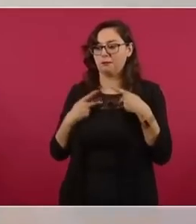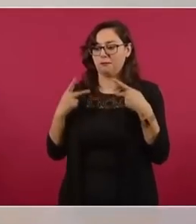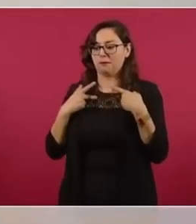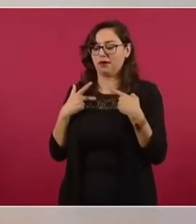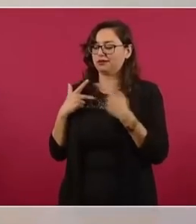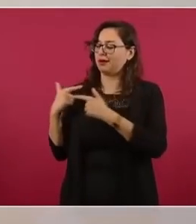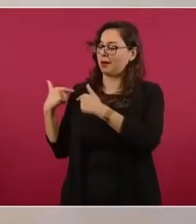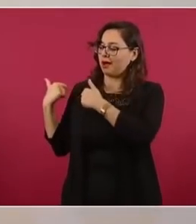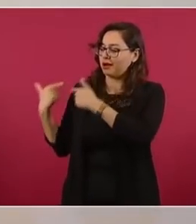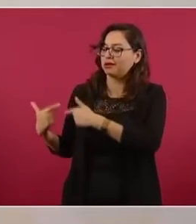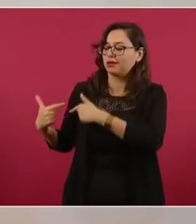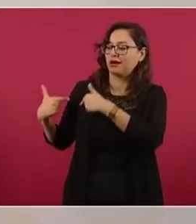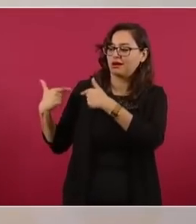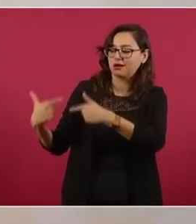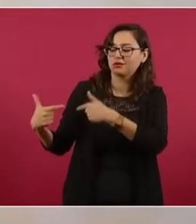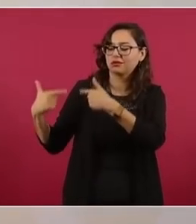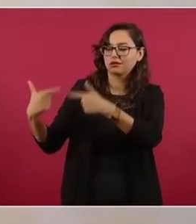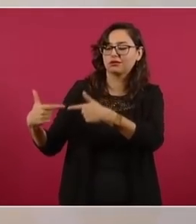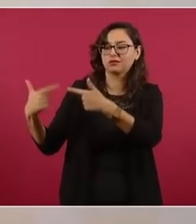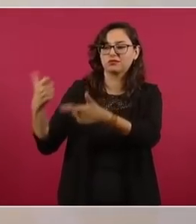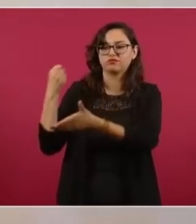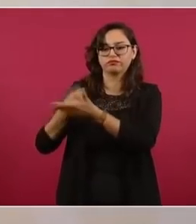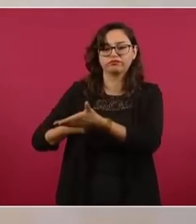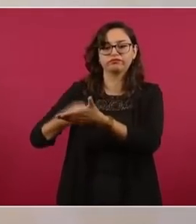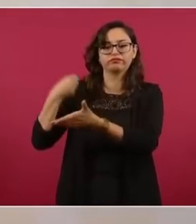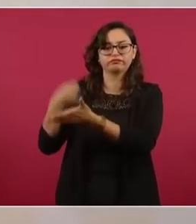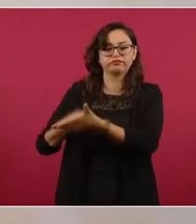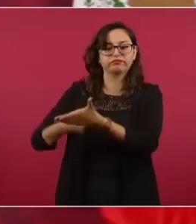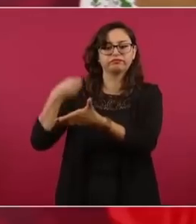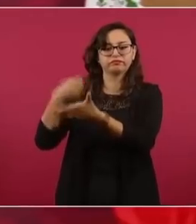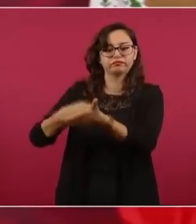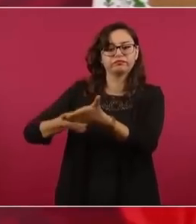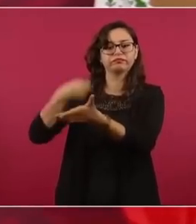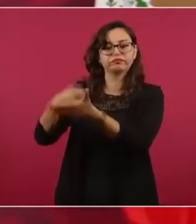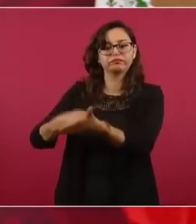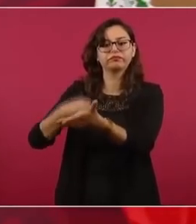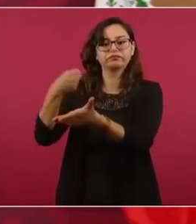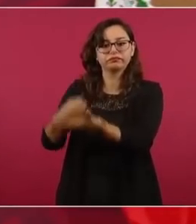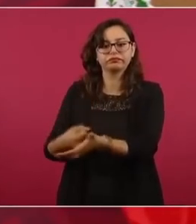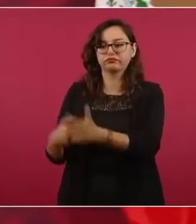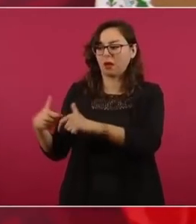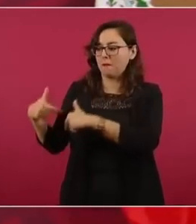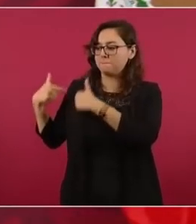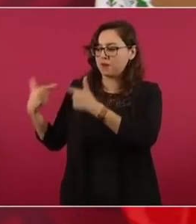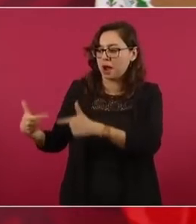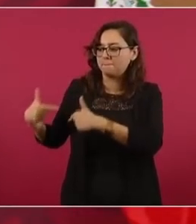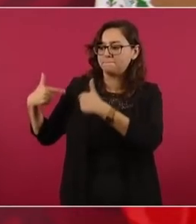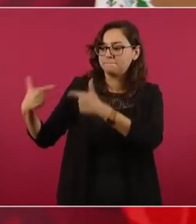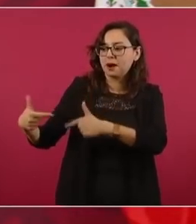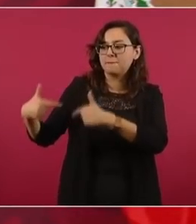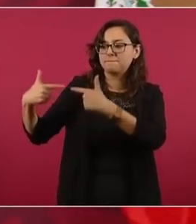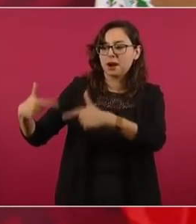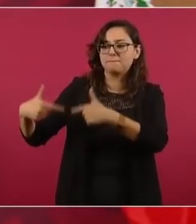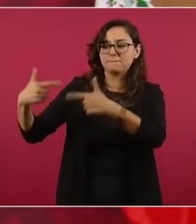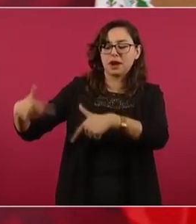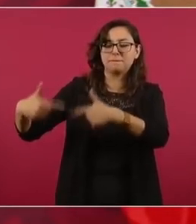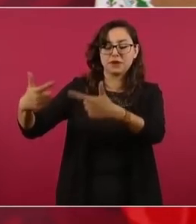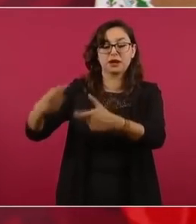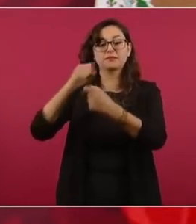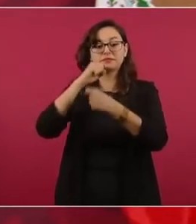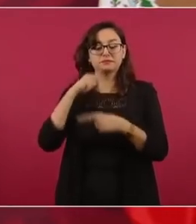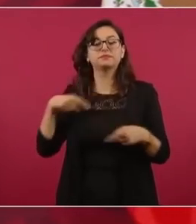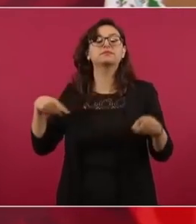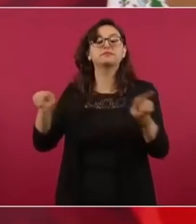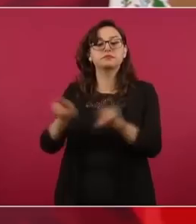que crearon las grandes civilizaciones en México.